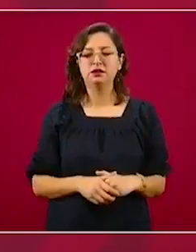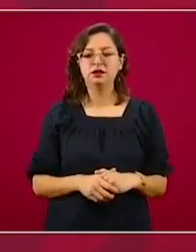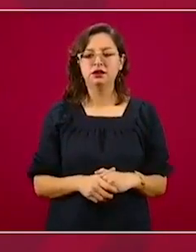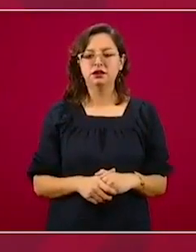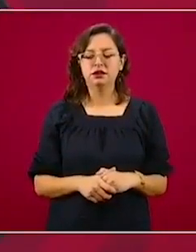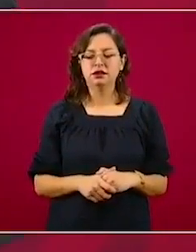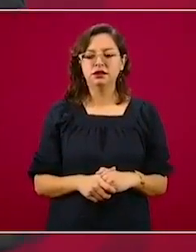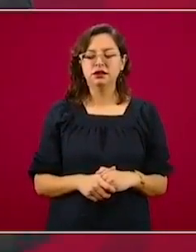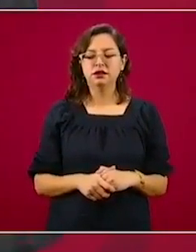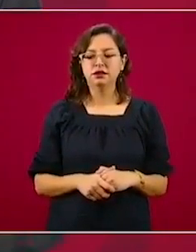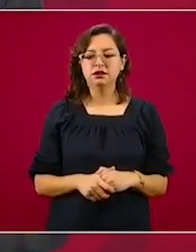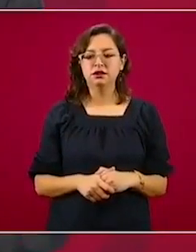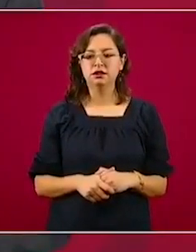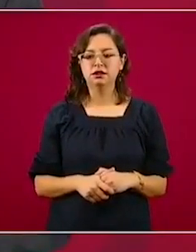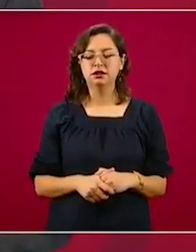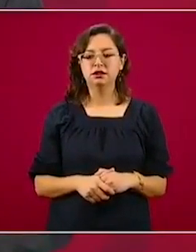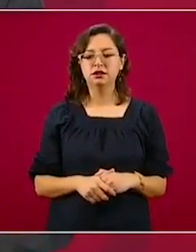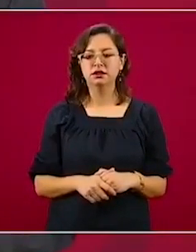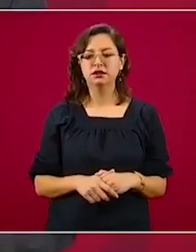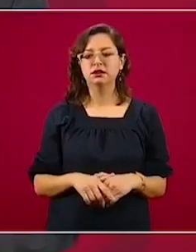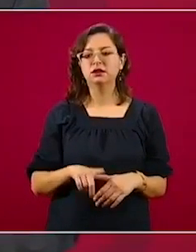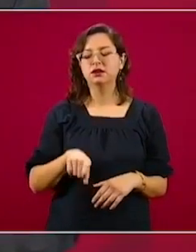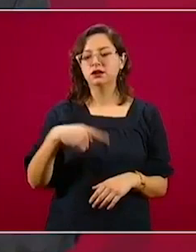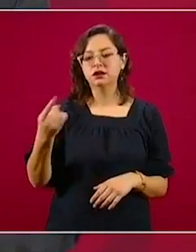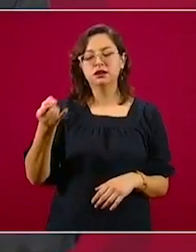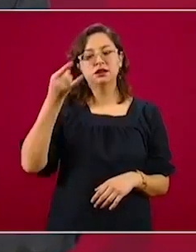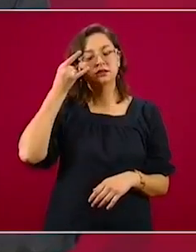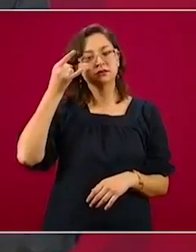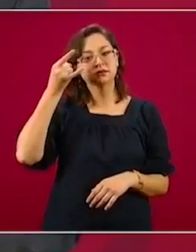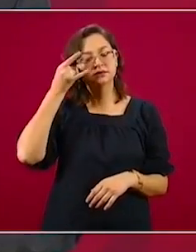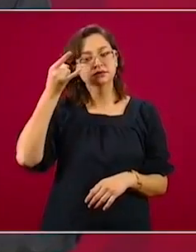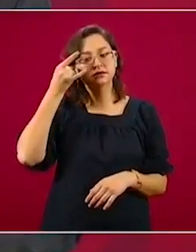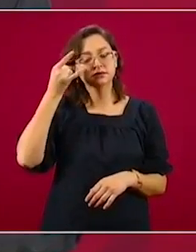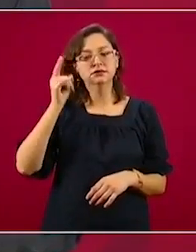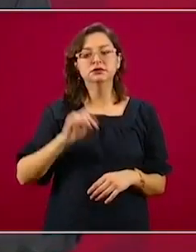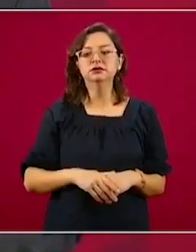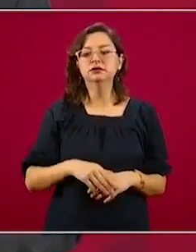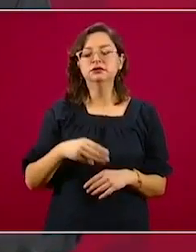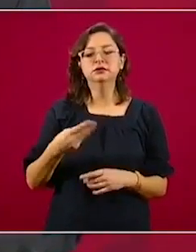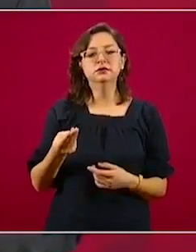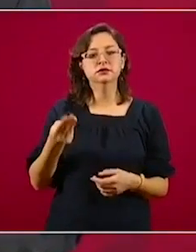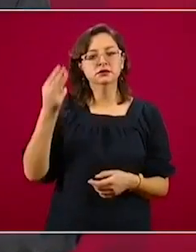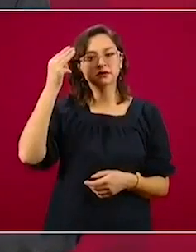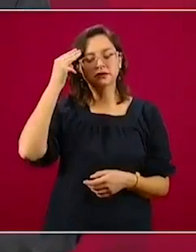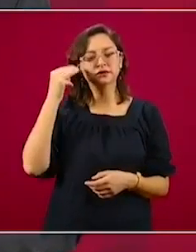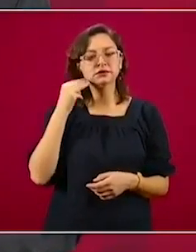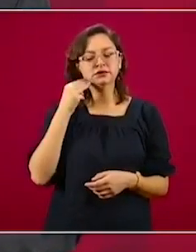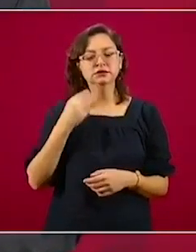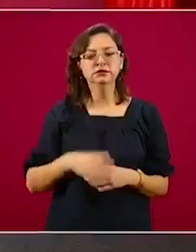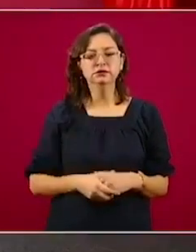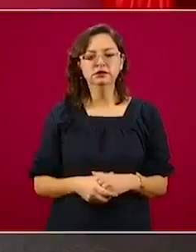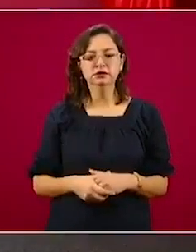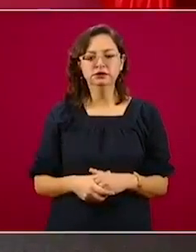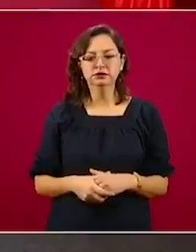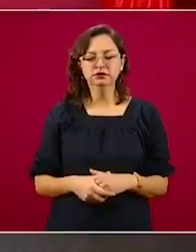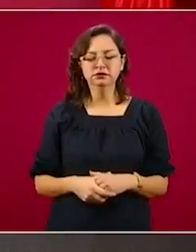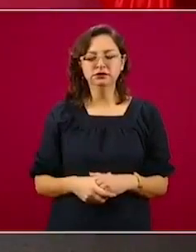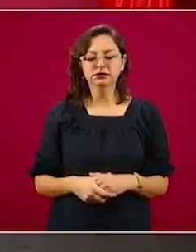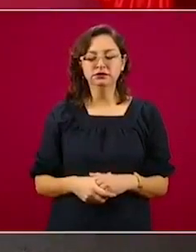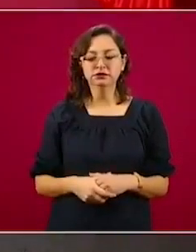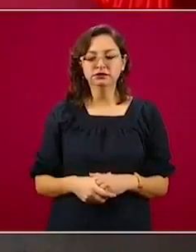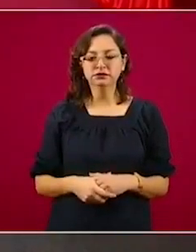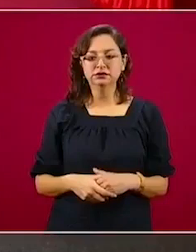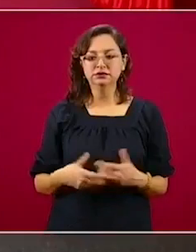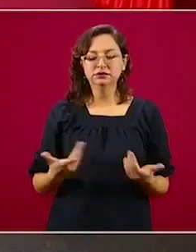posible, se trasladaría al siguiente fin de semana a los puntos donde se iniciarán los trabajos. Sin embargo, aclaró